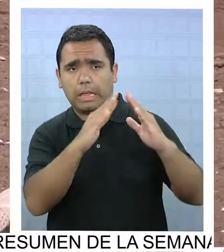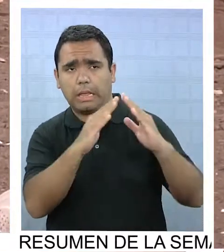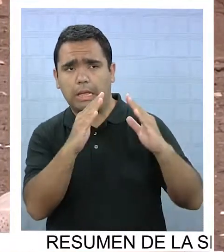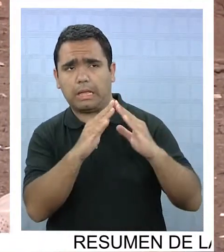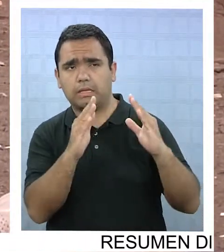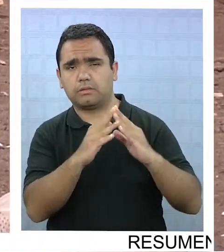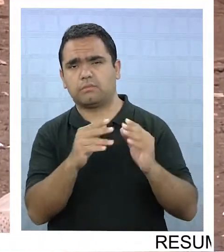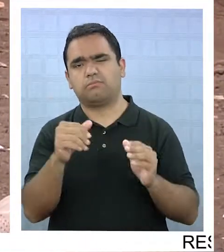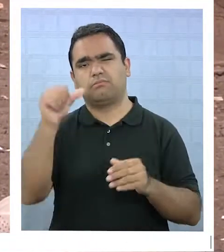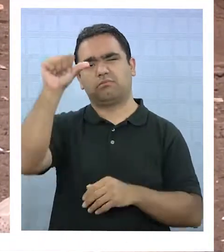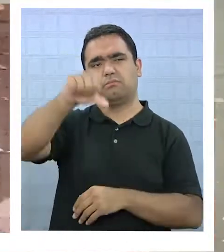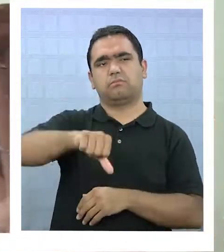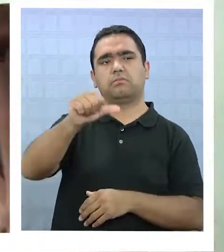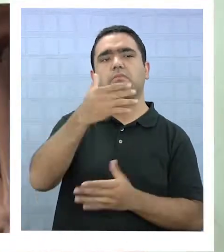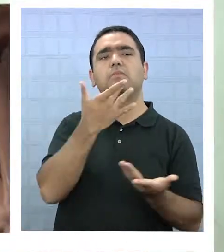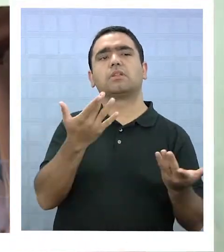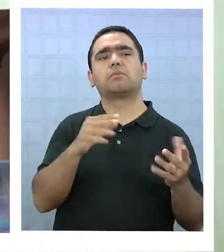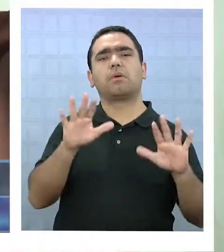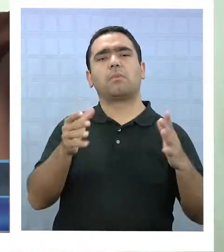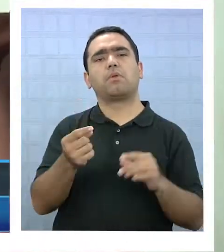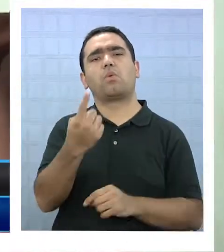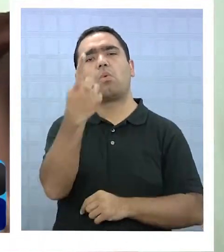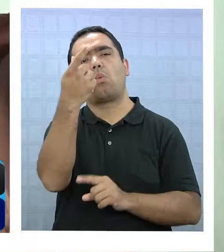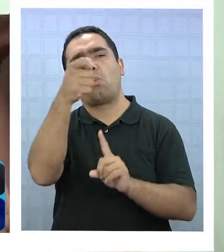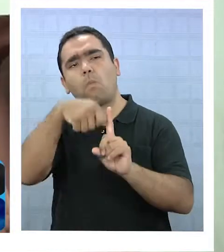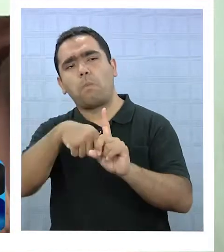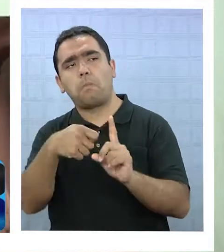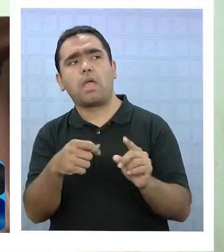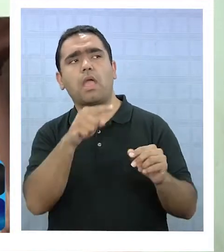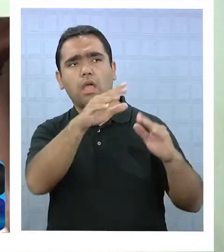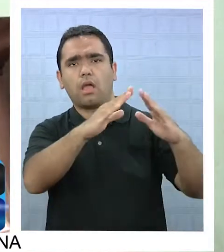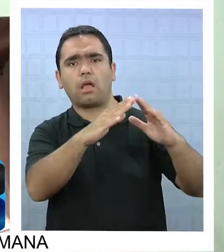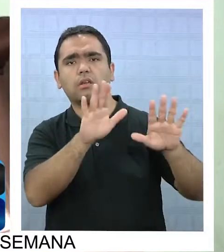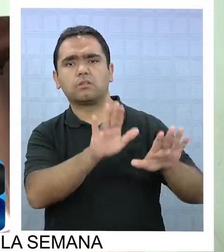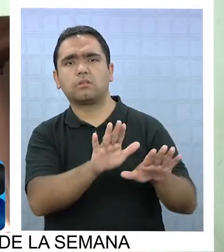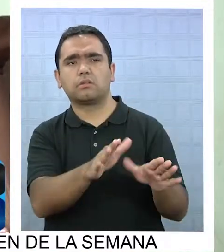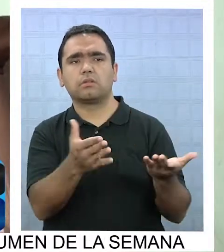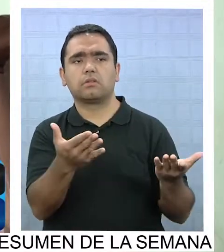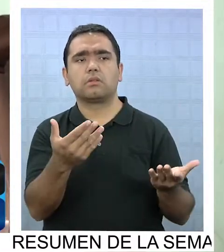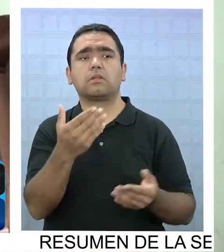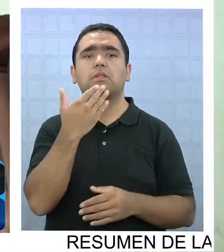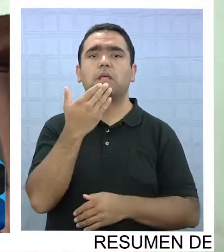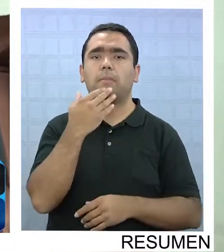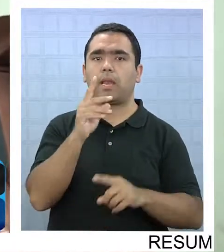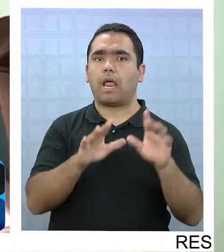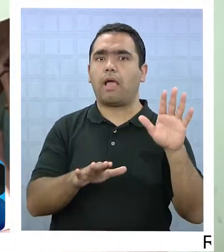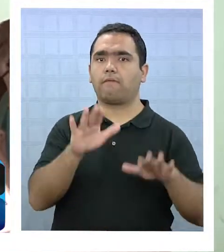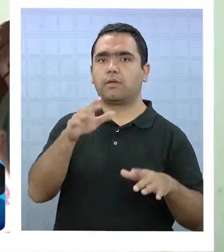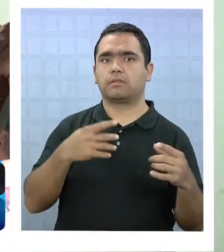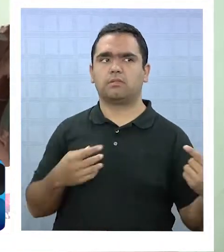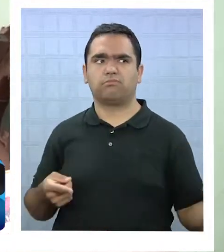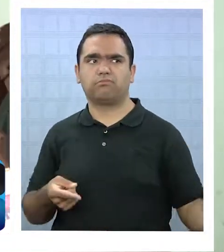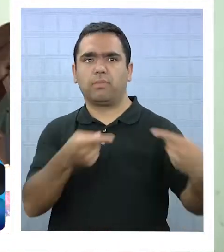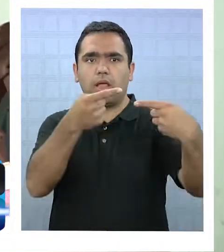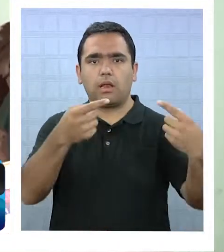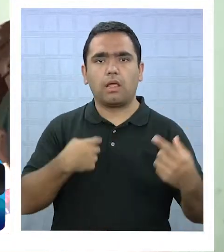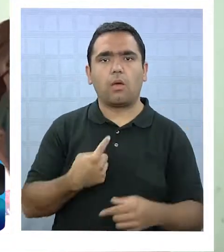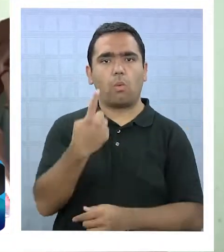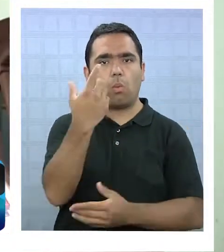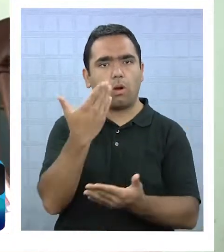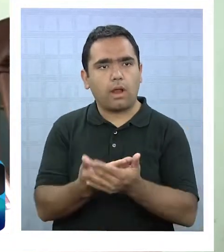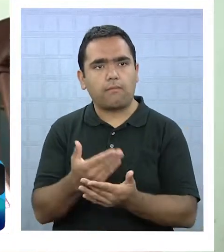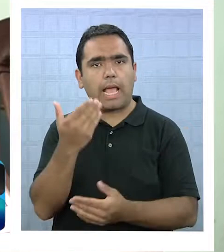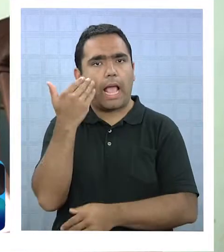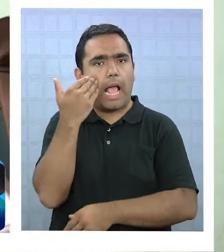Este albergue ha sido un desastre, porque sabe que hace como un mes que están acá, incluso han habido peleas, un día casi